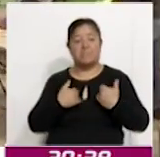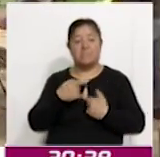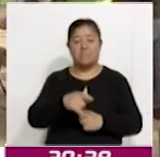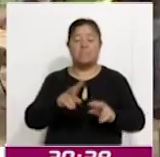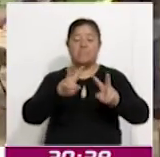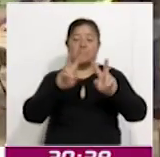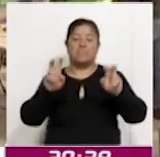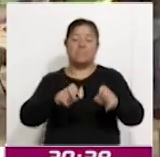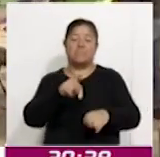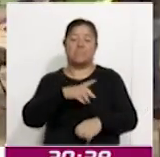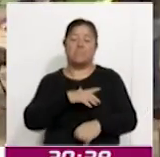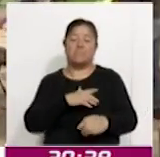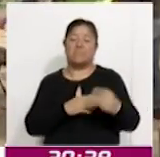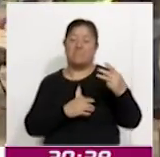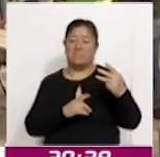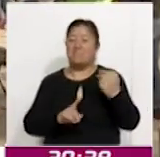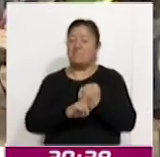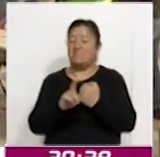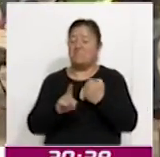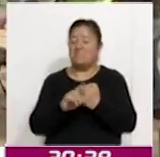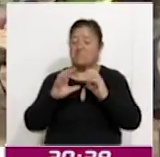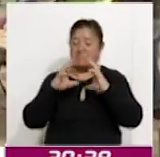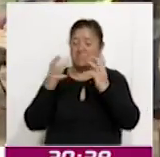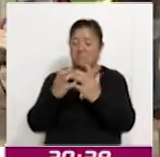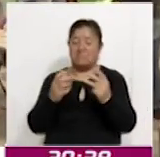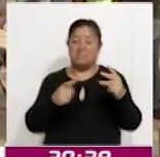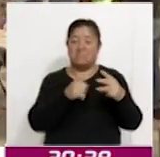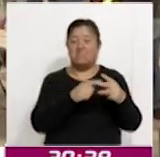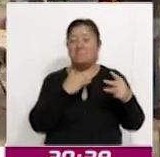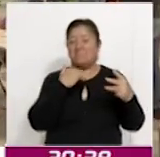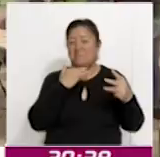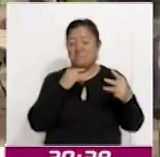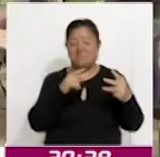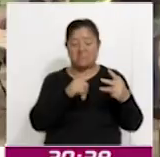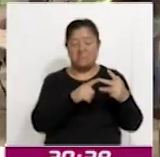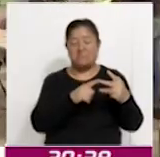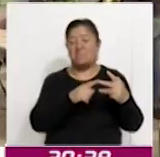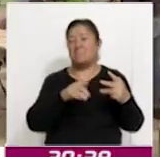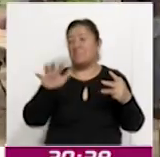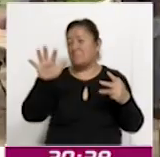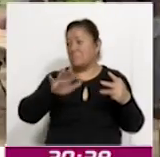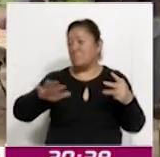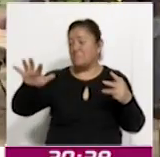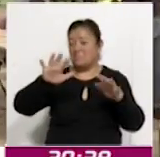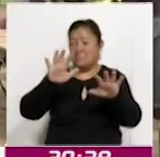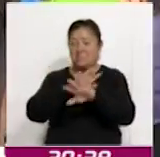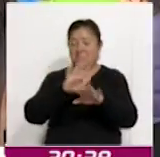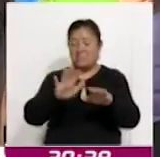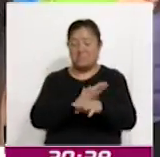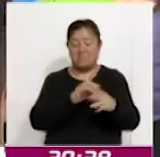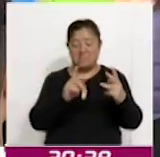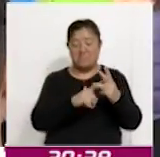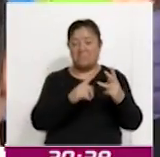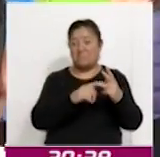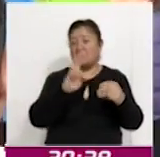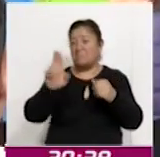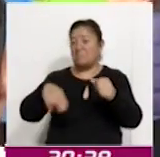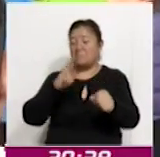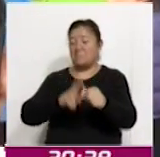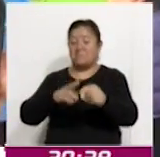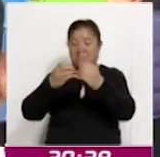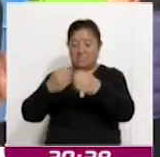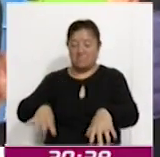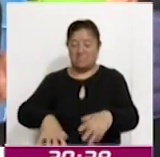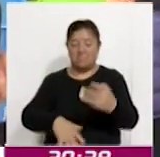de la triple crisis planetaria, que tiene que ver con contaminación, cambio climático y pérdida de la biodiversidad. Como parte de las actividades,